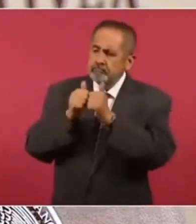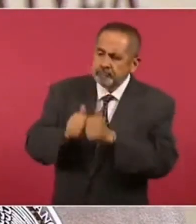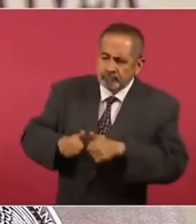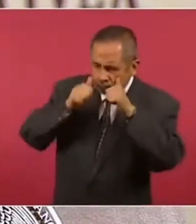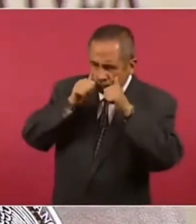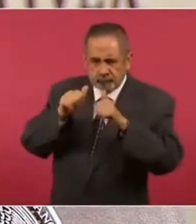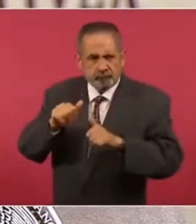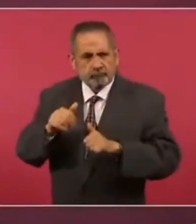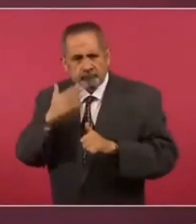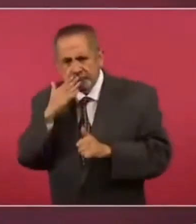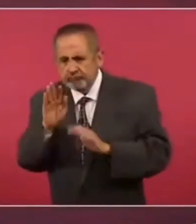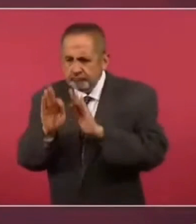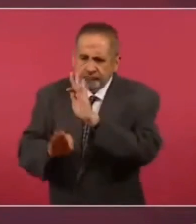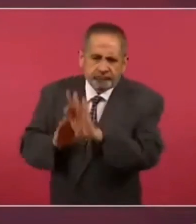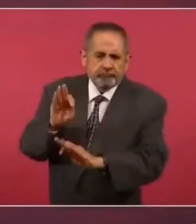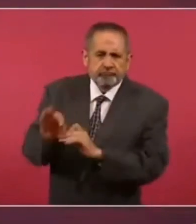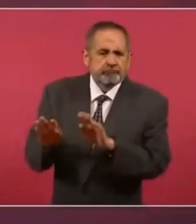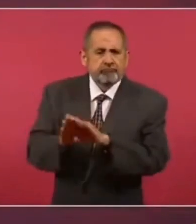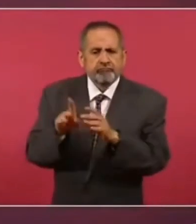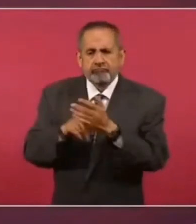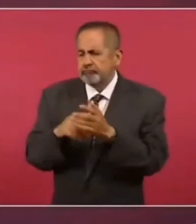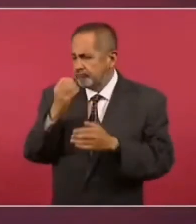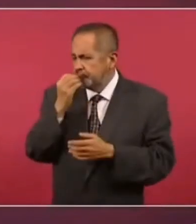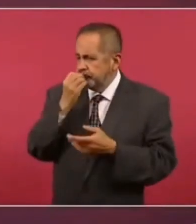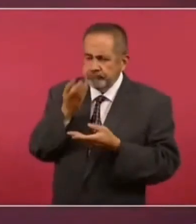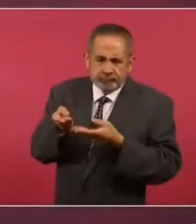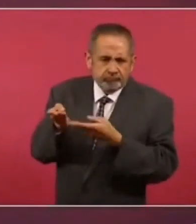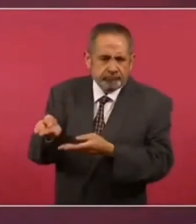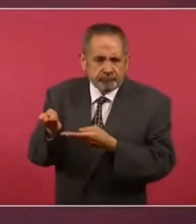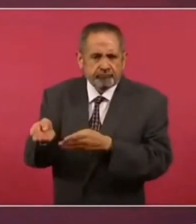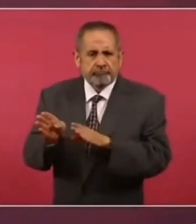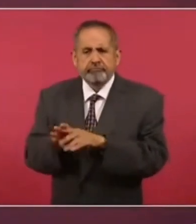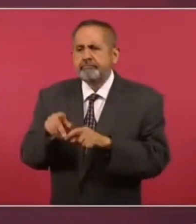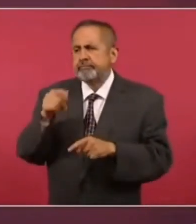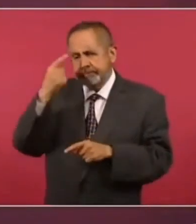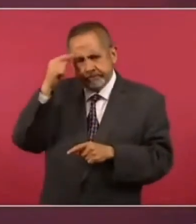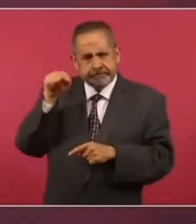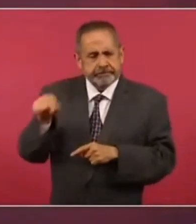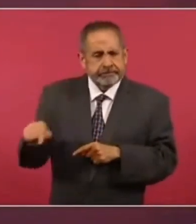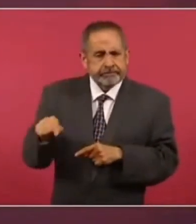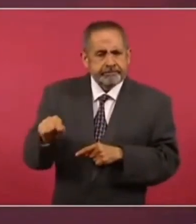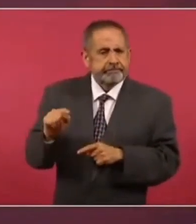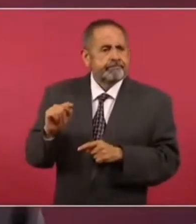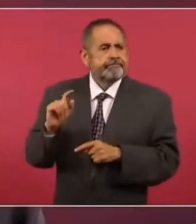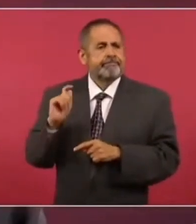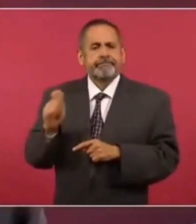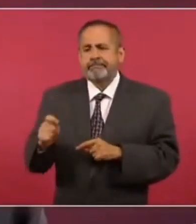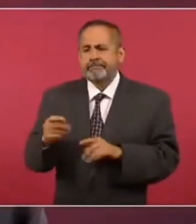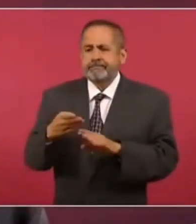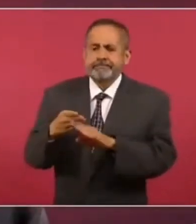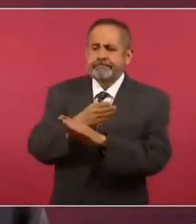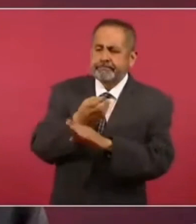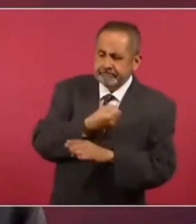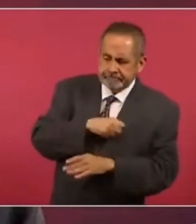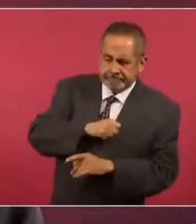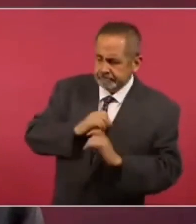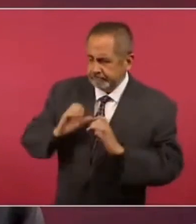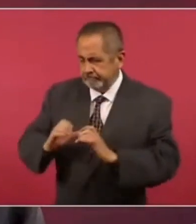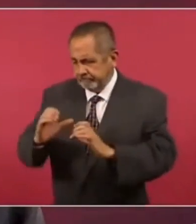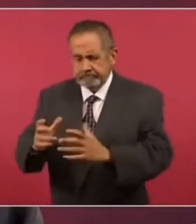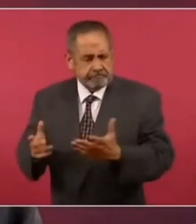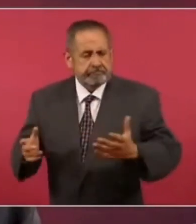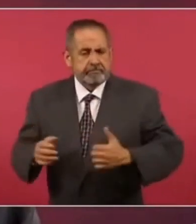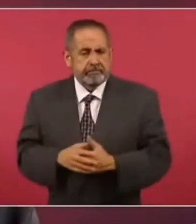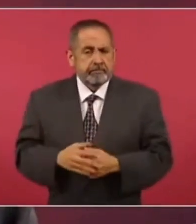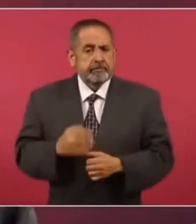atendidos en cuanto a alimentación, en cuanto a prevención de la salud. Y ahora, en estos